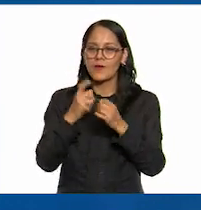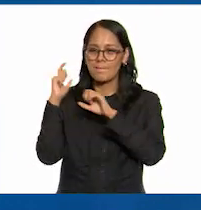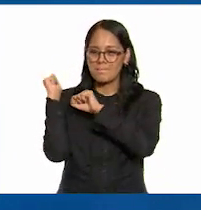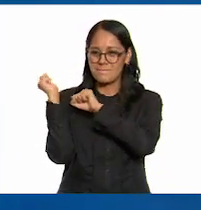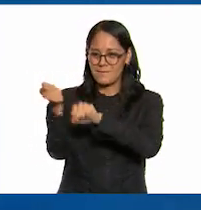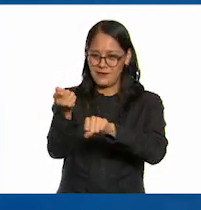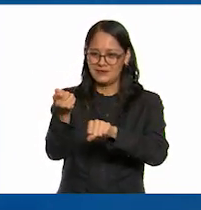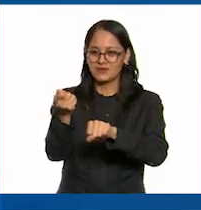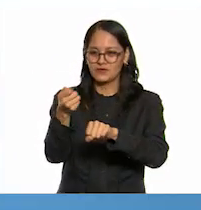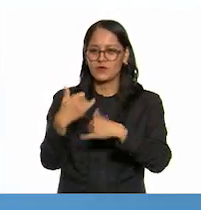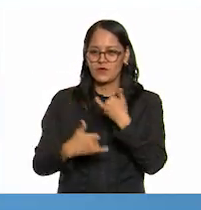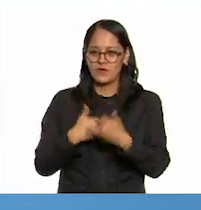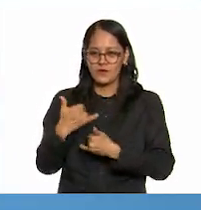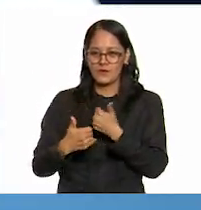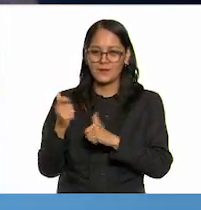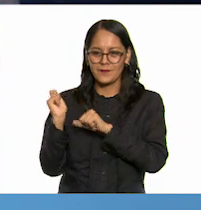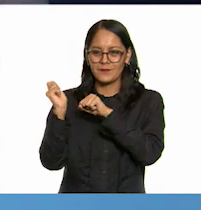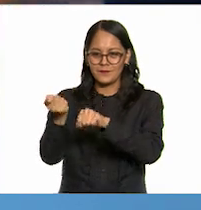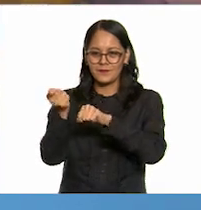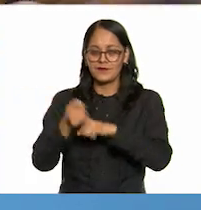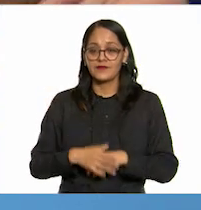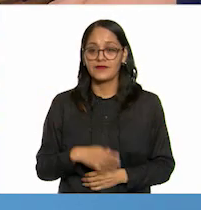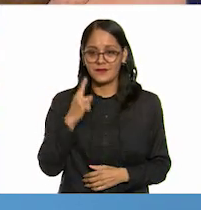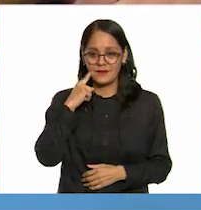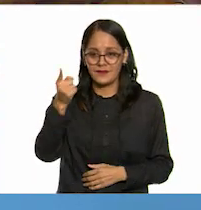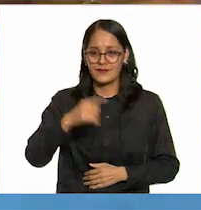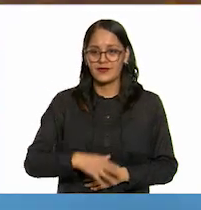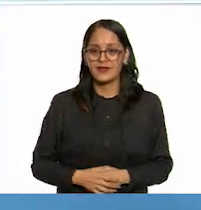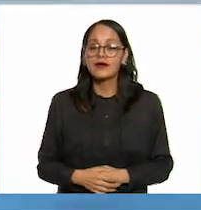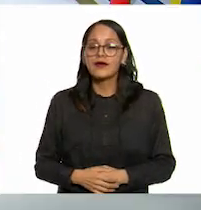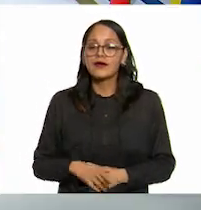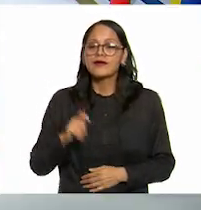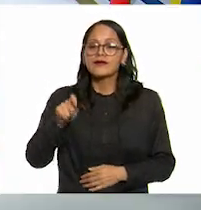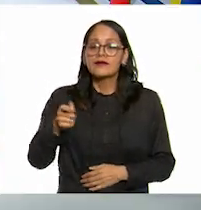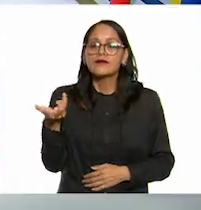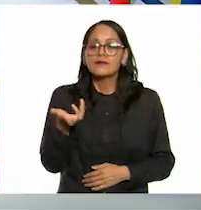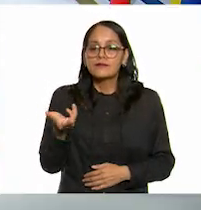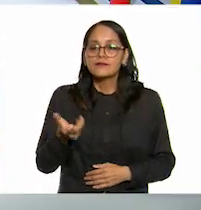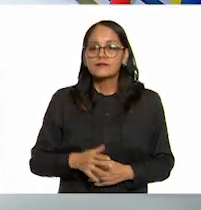mira muy bien la acción